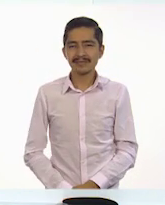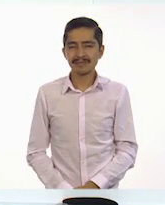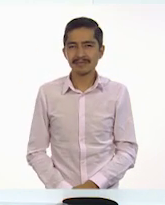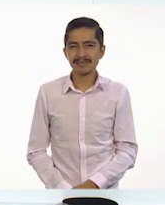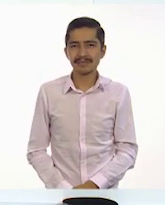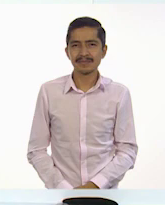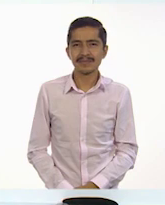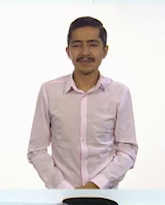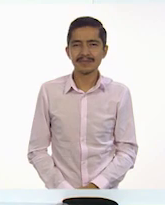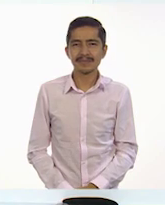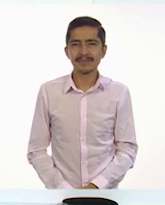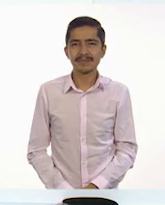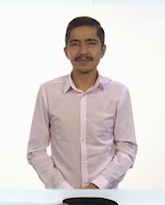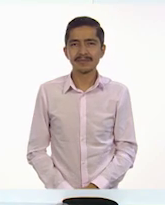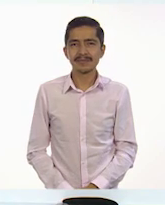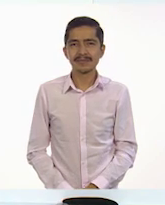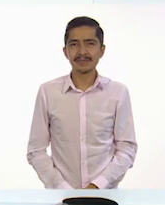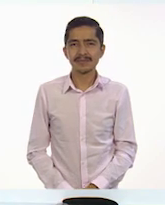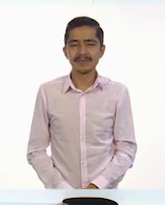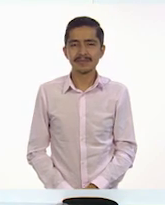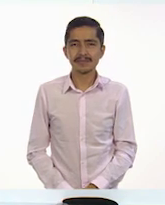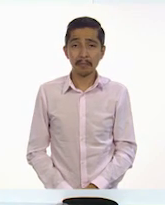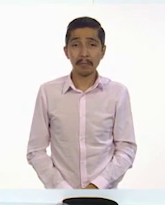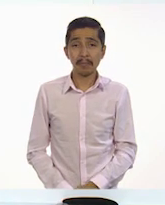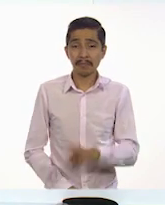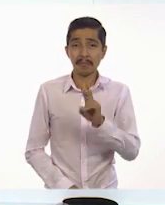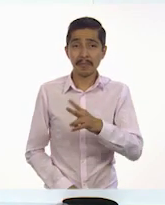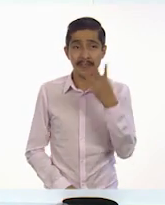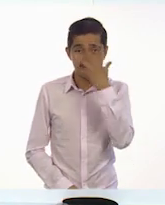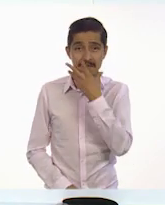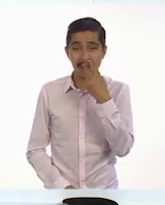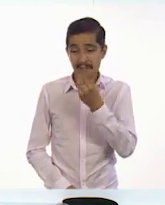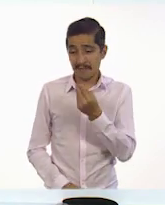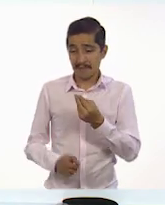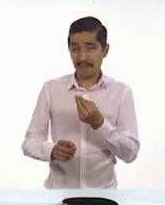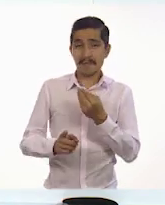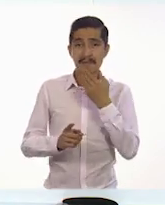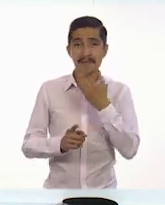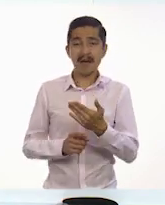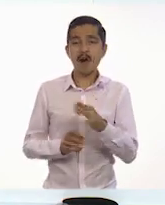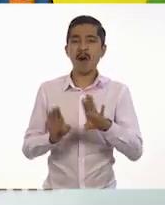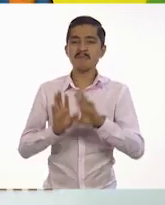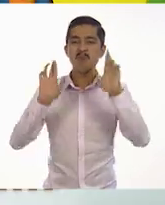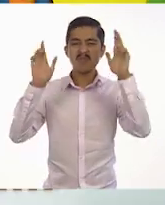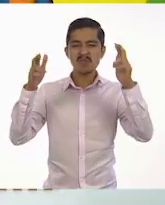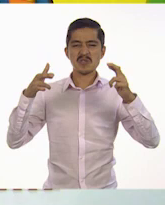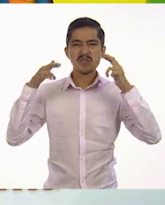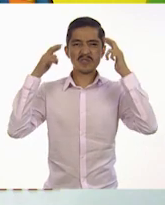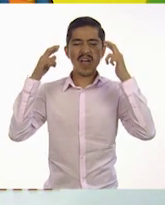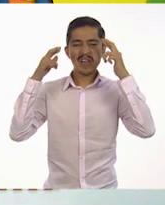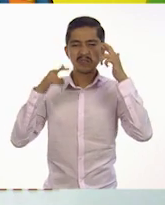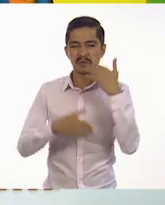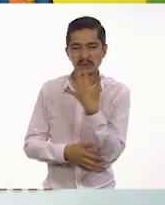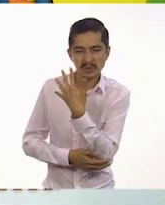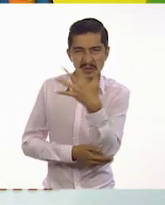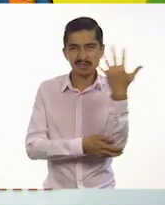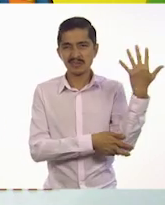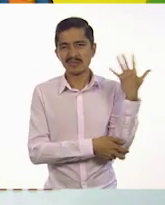El rey de la selva. Sí, está bonita esa firma. Que él diga que es el rey de la selva. Exacto. Me gusta eso.